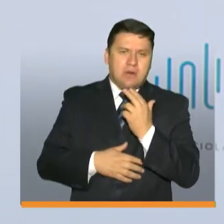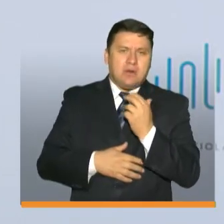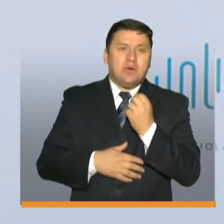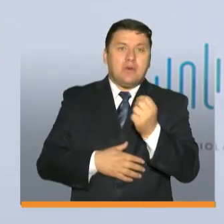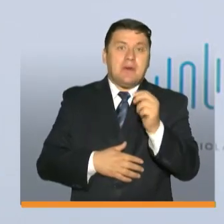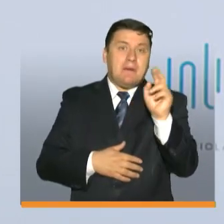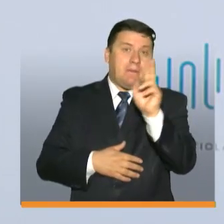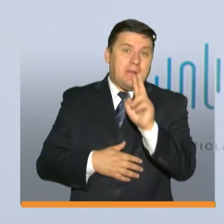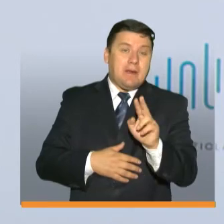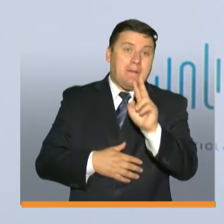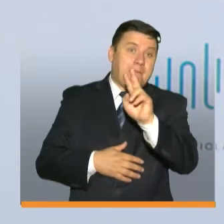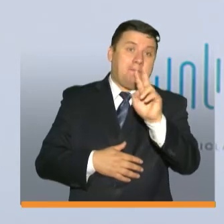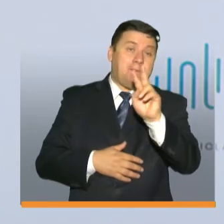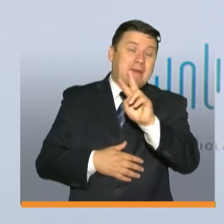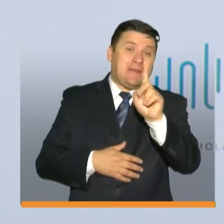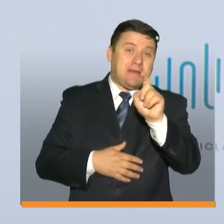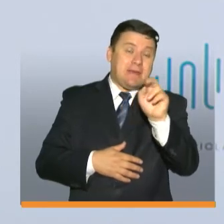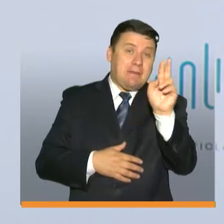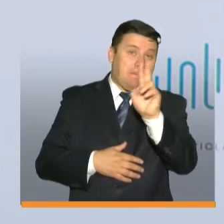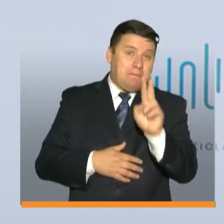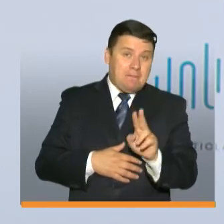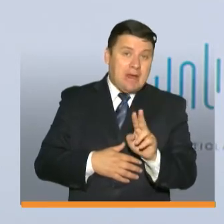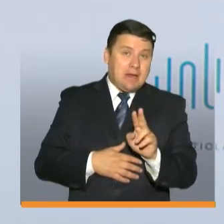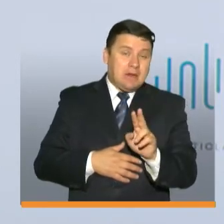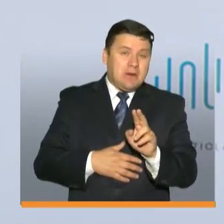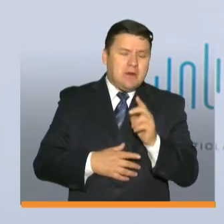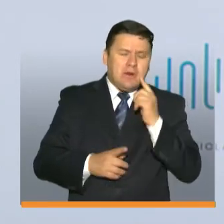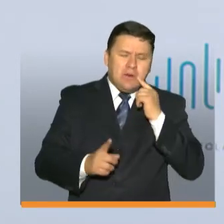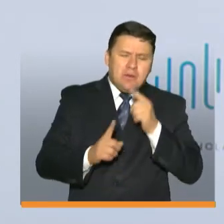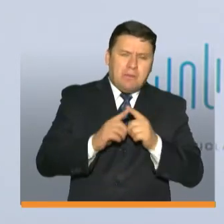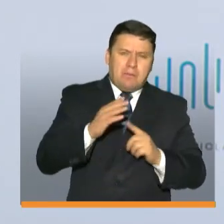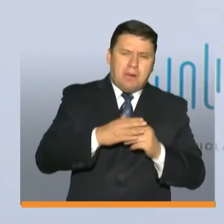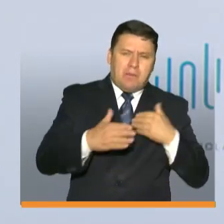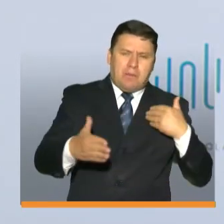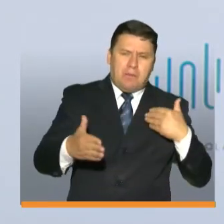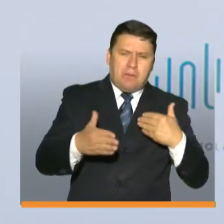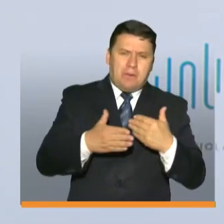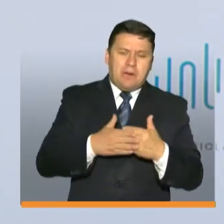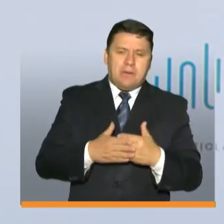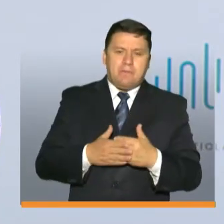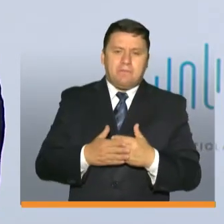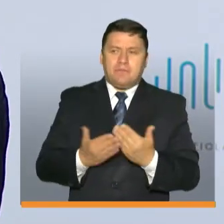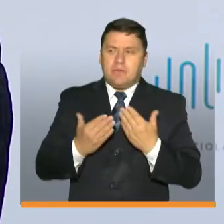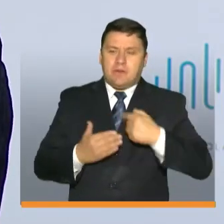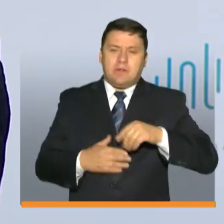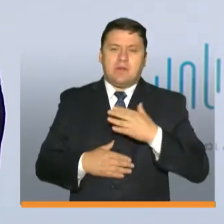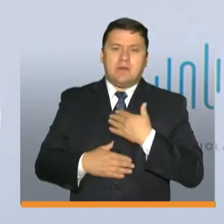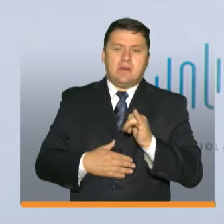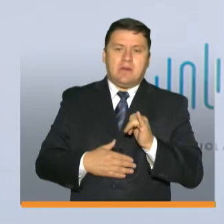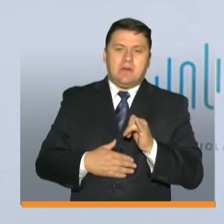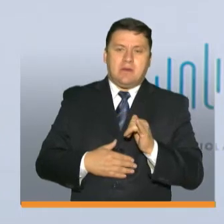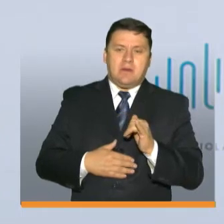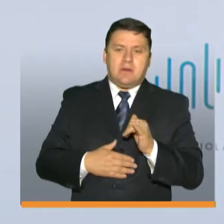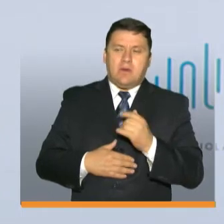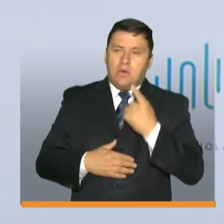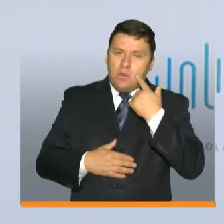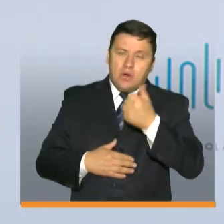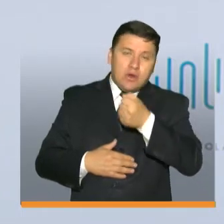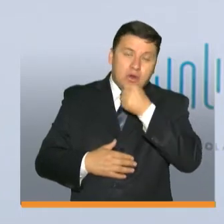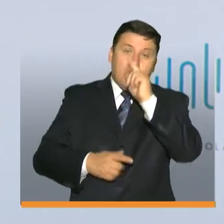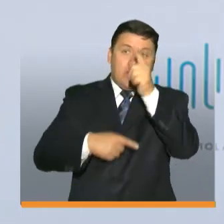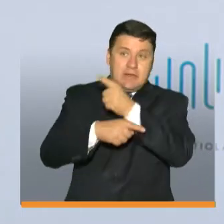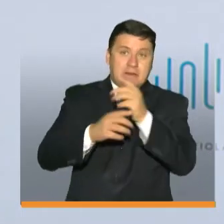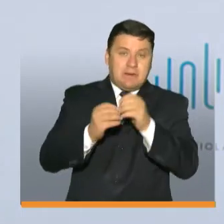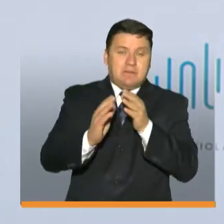allá en marzo el 26 de marzo nos poníamos como propósito país la gran ventaja es que también ya estamos preparando grandes noticias para la próxima